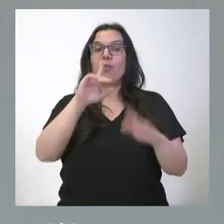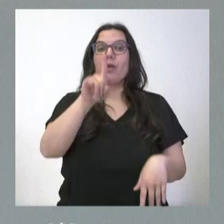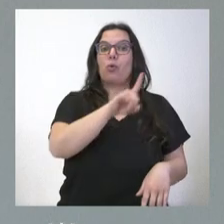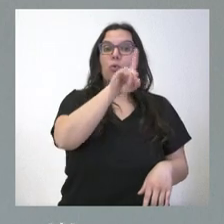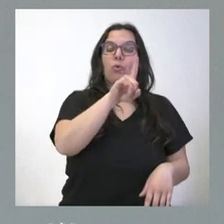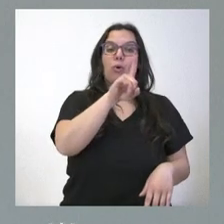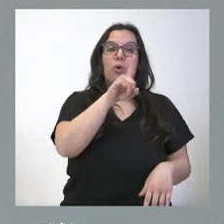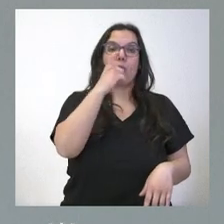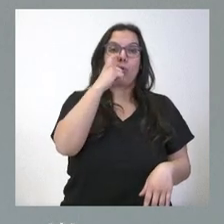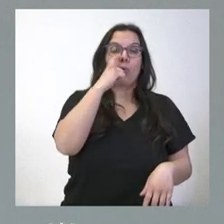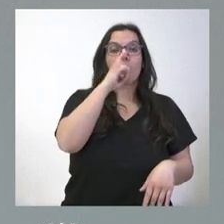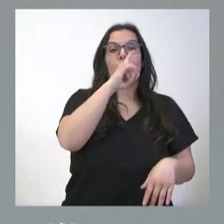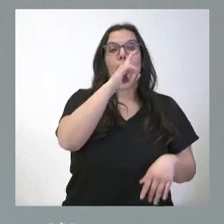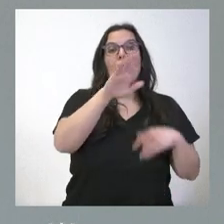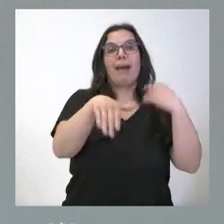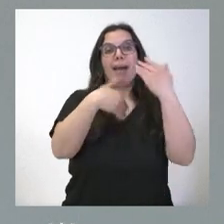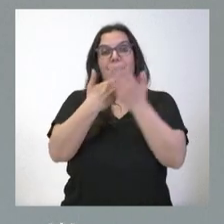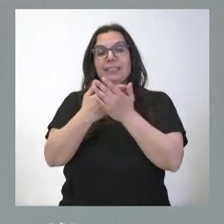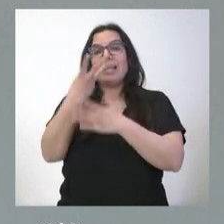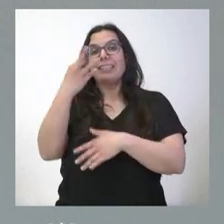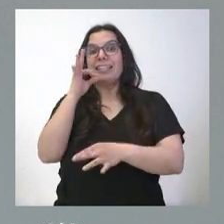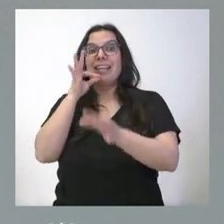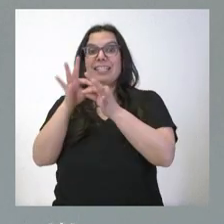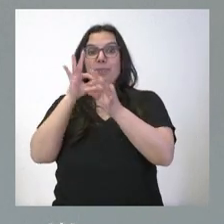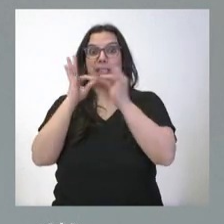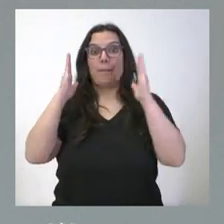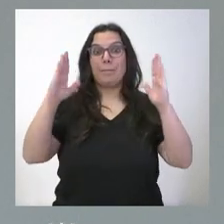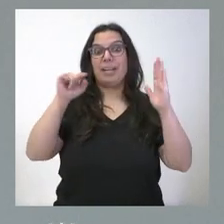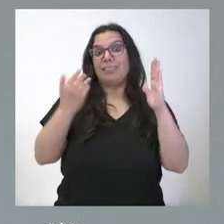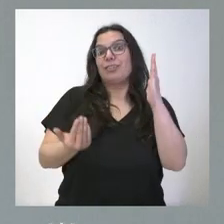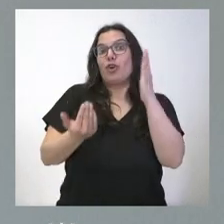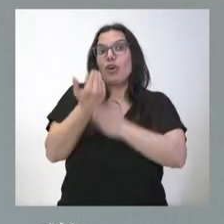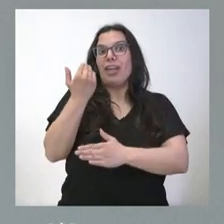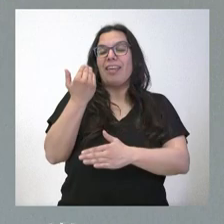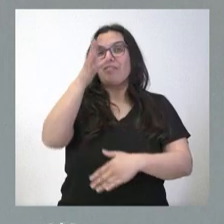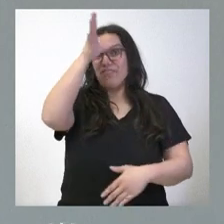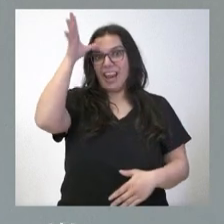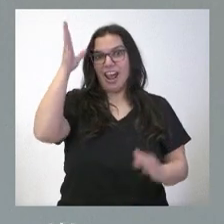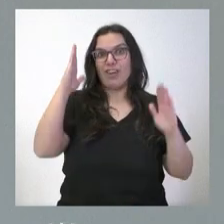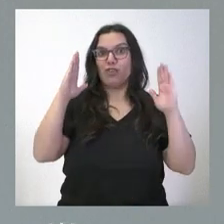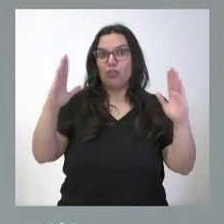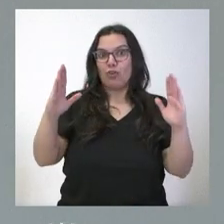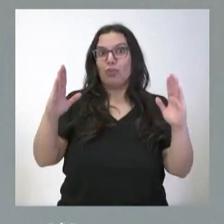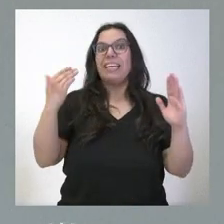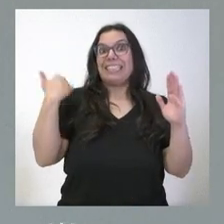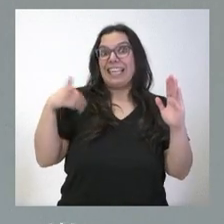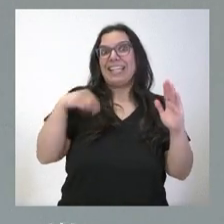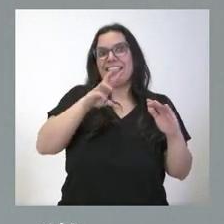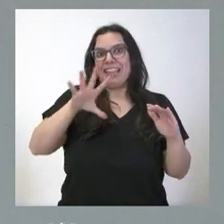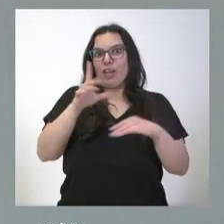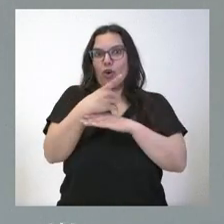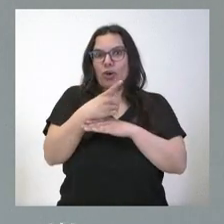junio y el 30 de septiembre y que esa jornada de verano ya era de 35 horas